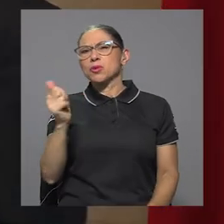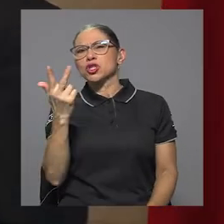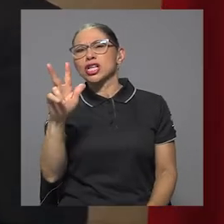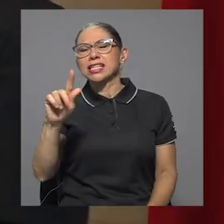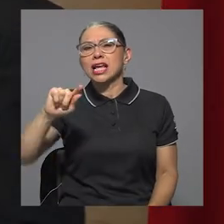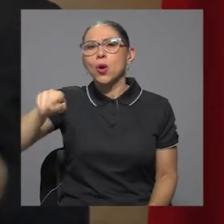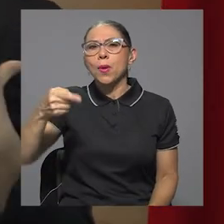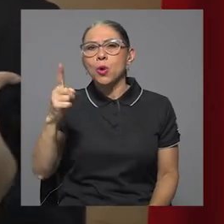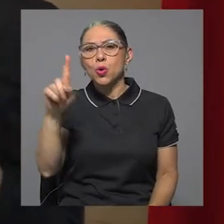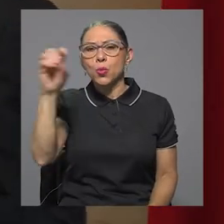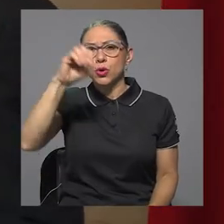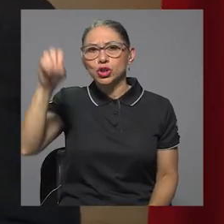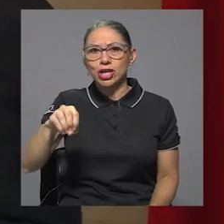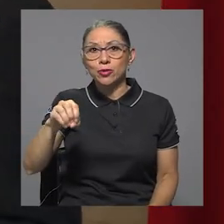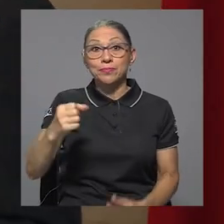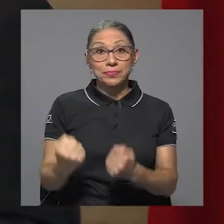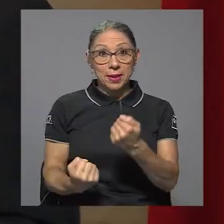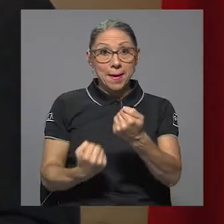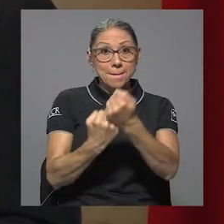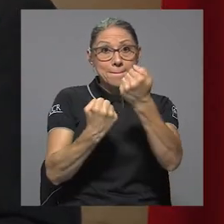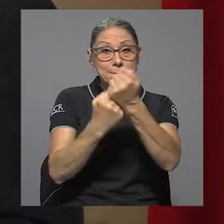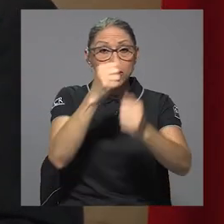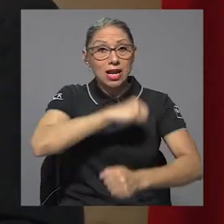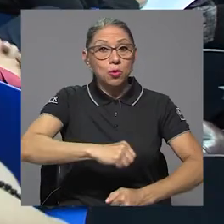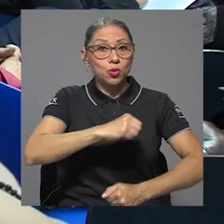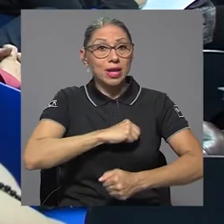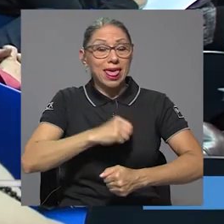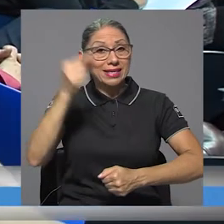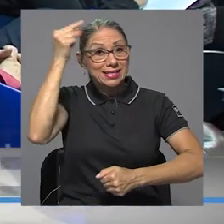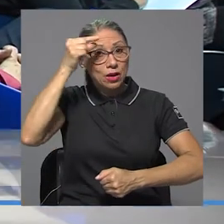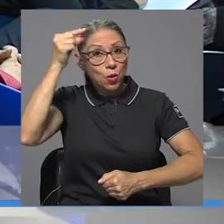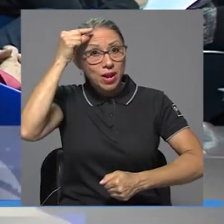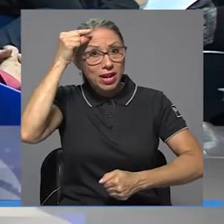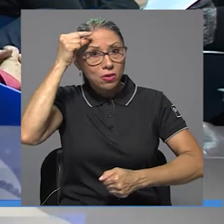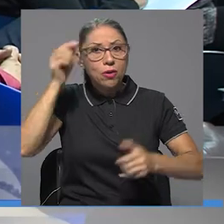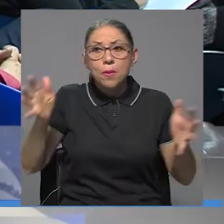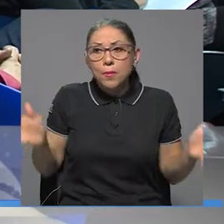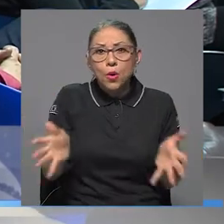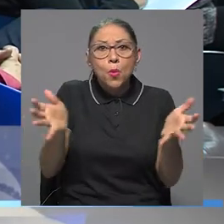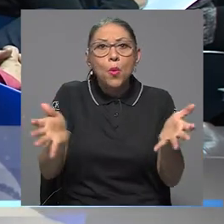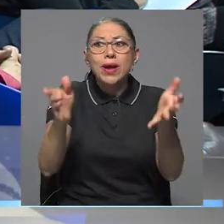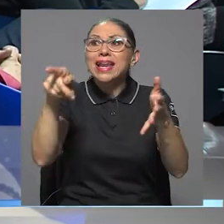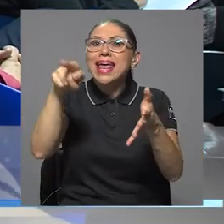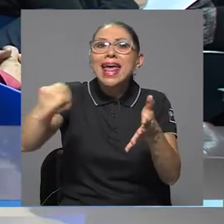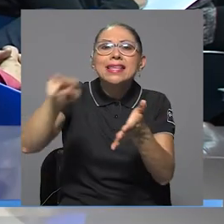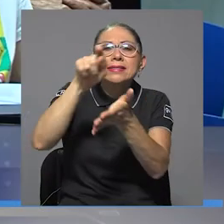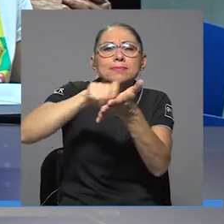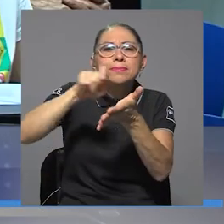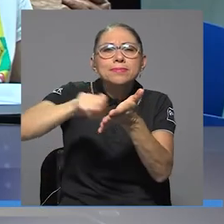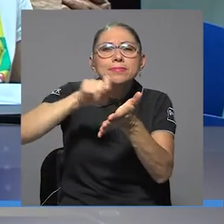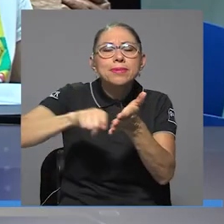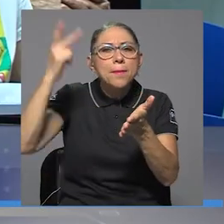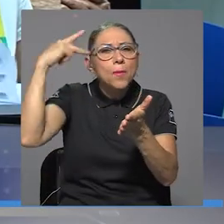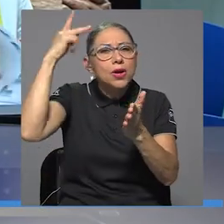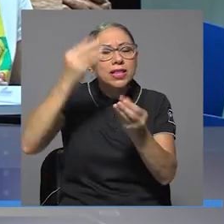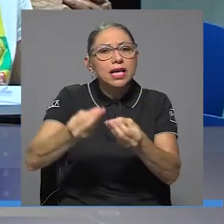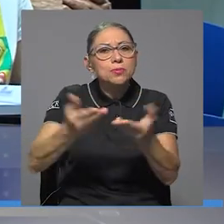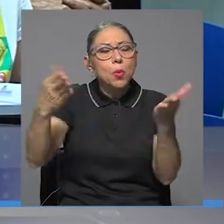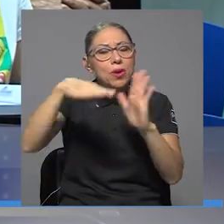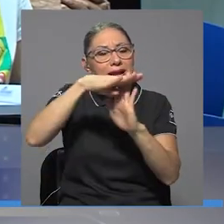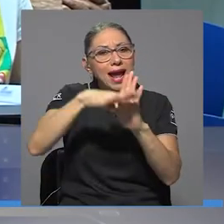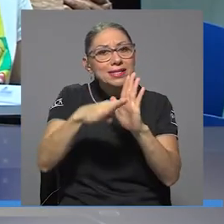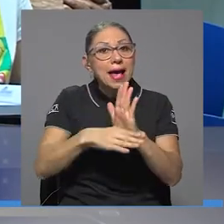Para apoyar a las autoridades gubernamentales y promover que éstas desarrollen políticas públicas en pro de la gestión